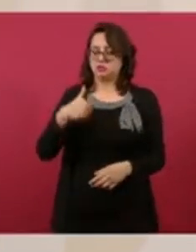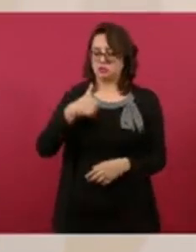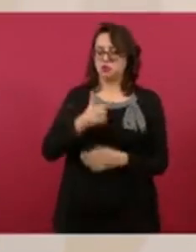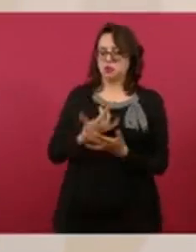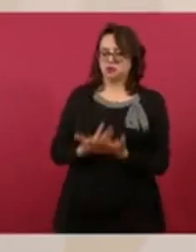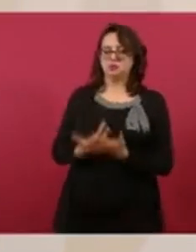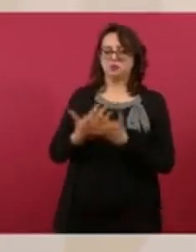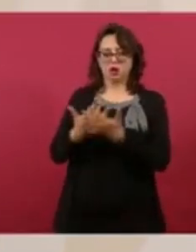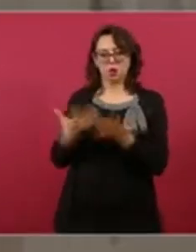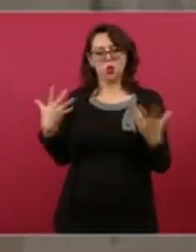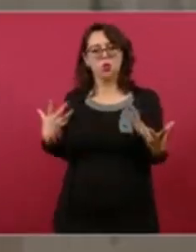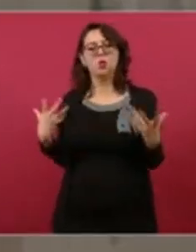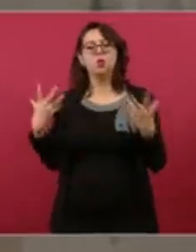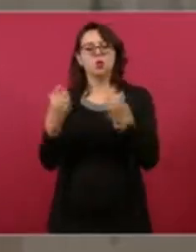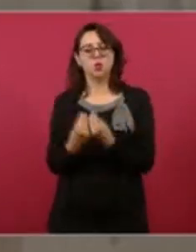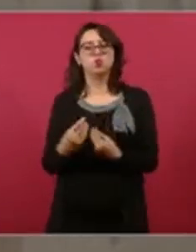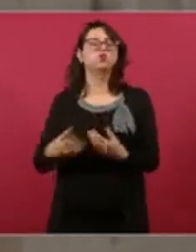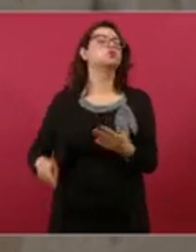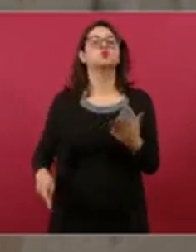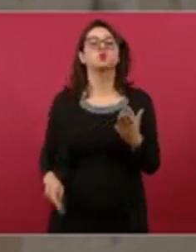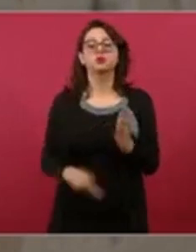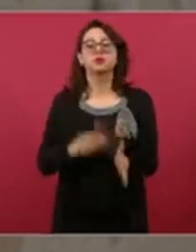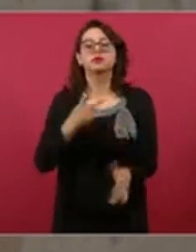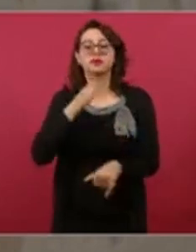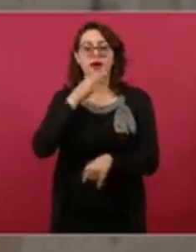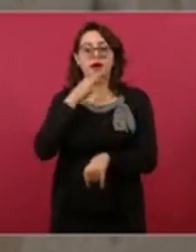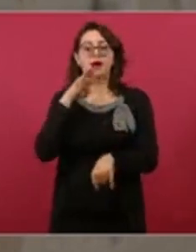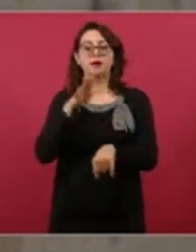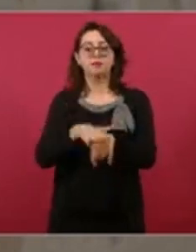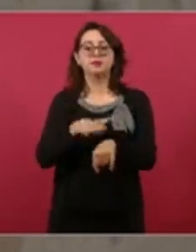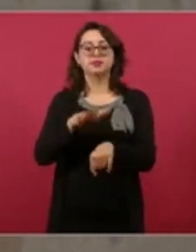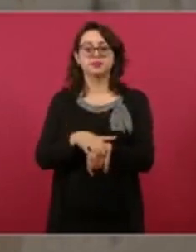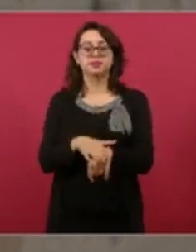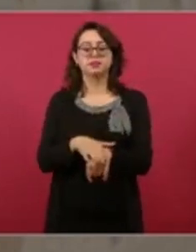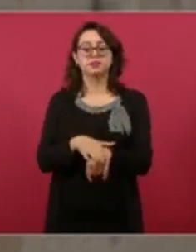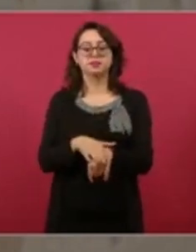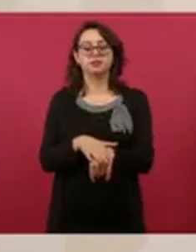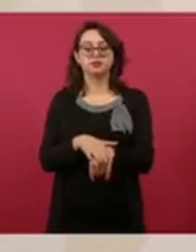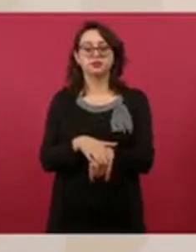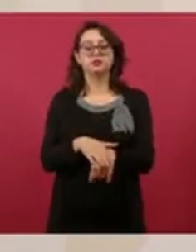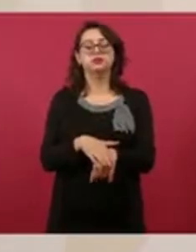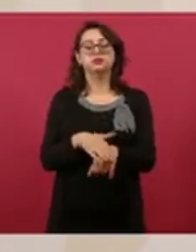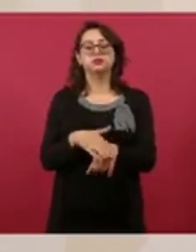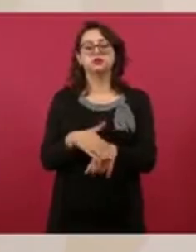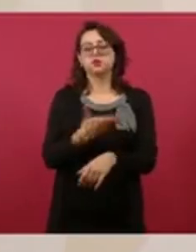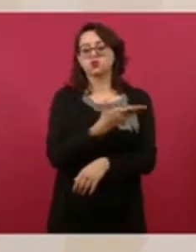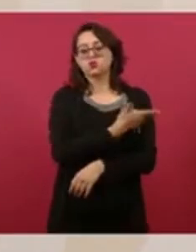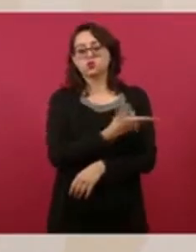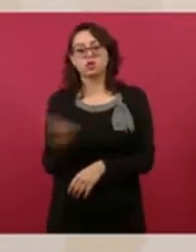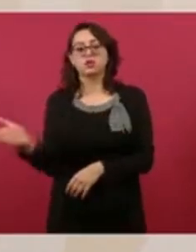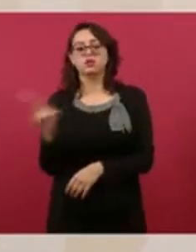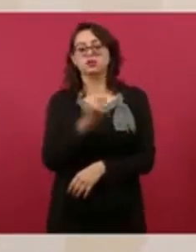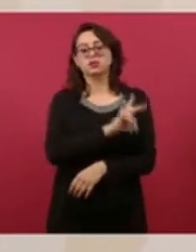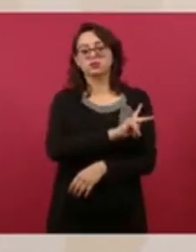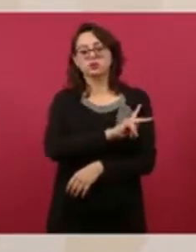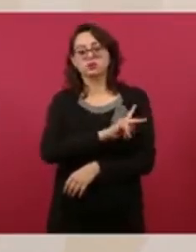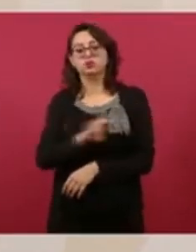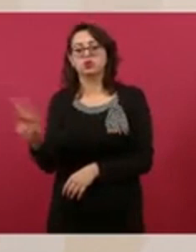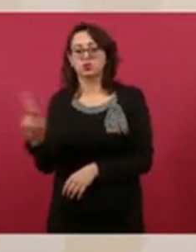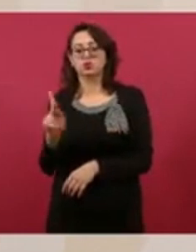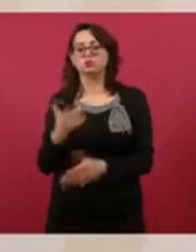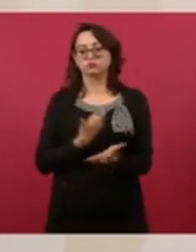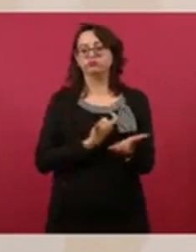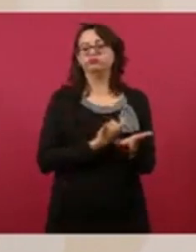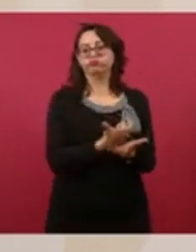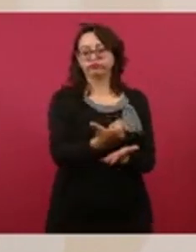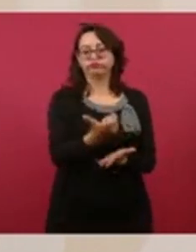y les adelanto de que van a tener un apoyo,